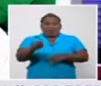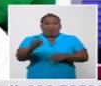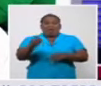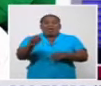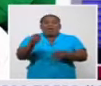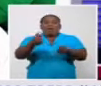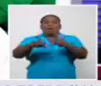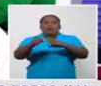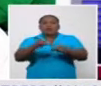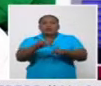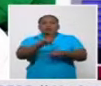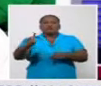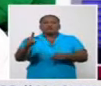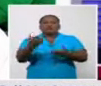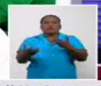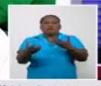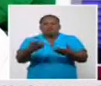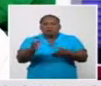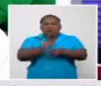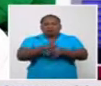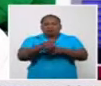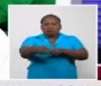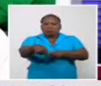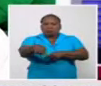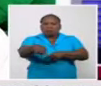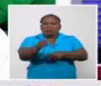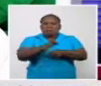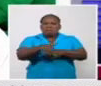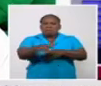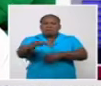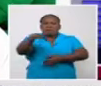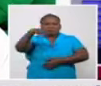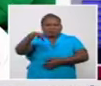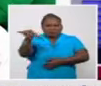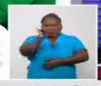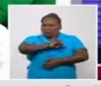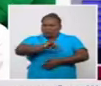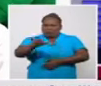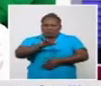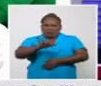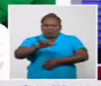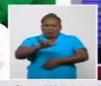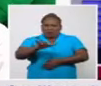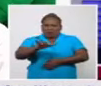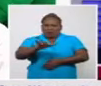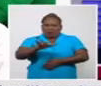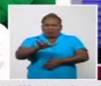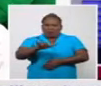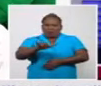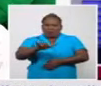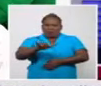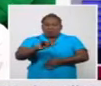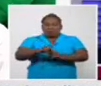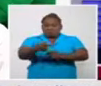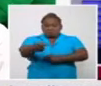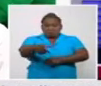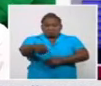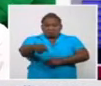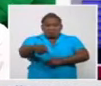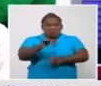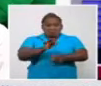Cienfuegos, el laboratorio de Pinar del Río, que próximamente ya empezará a